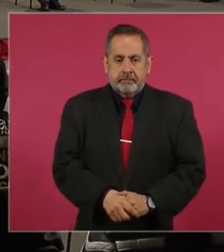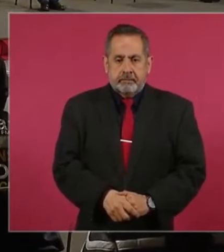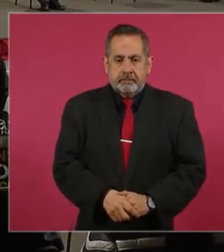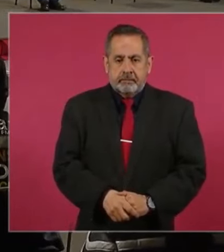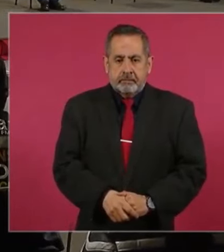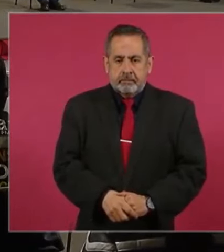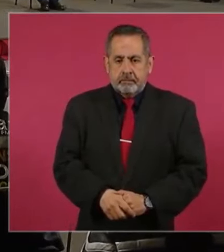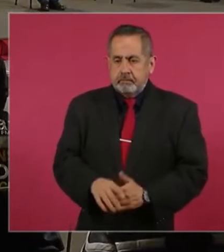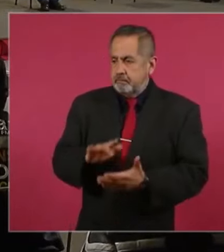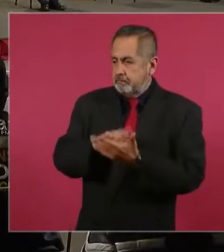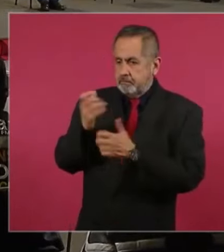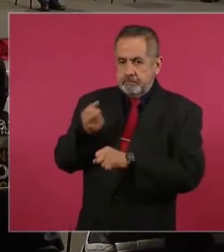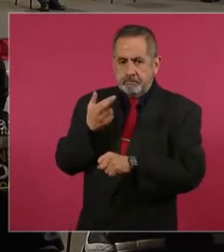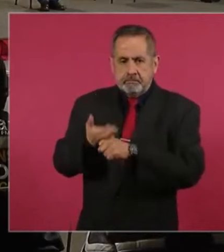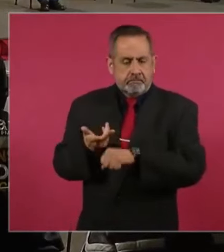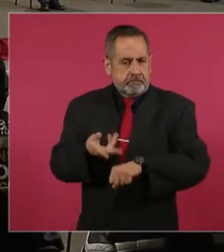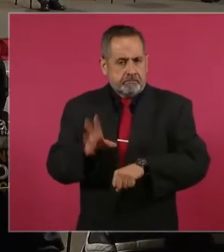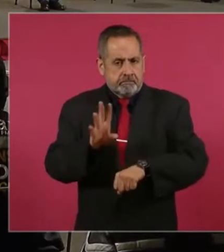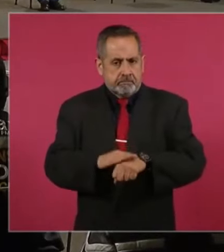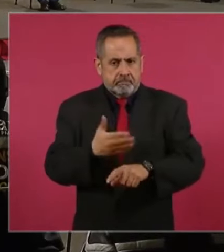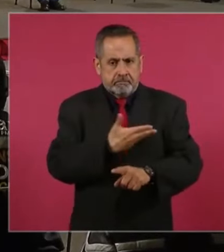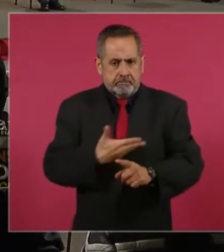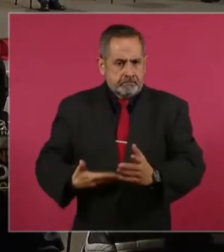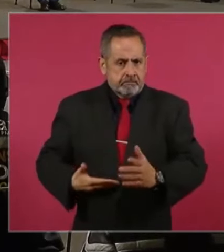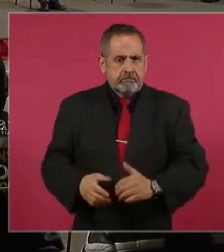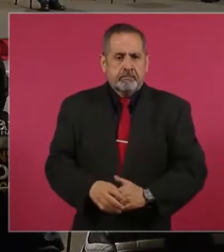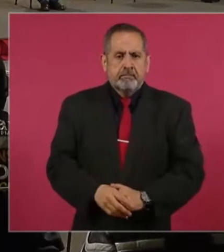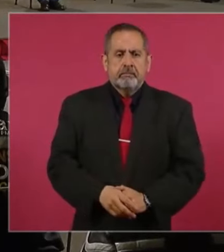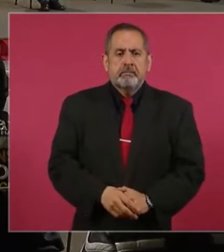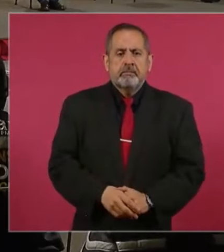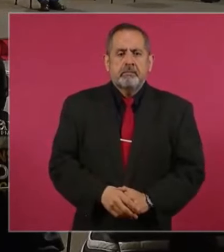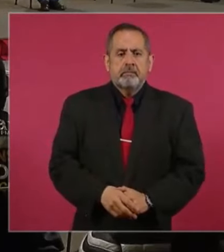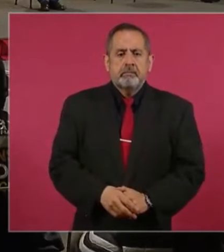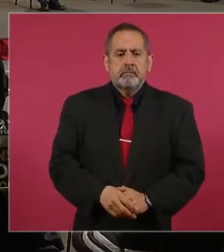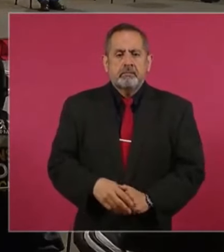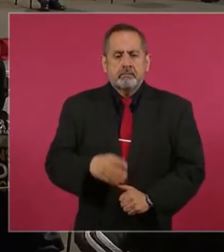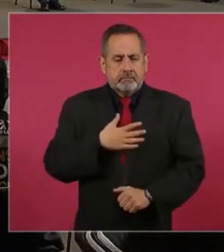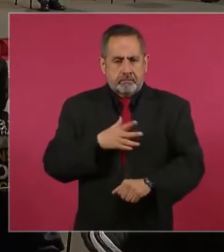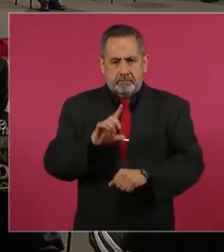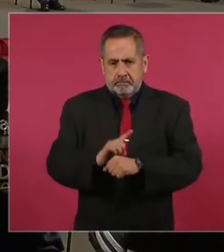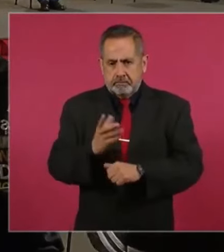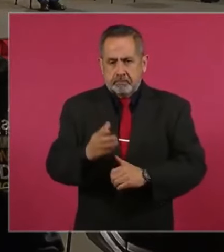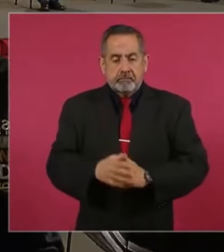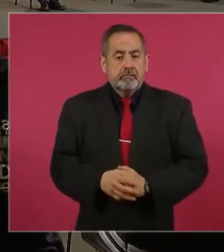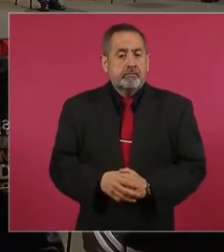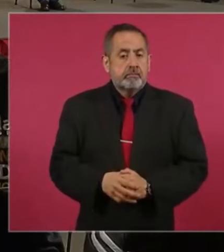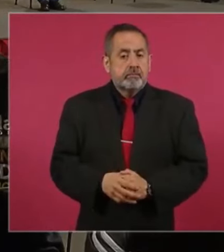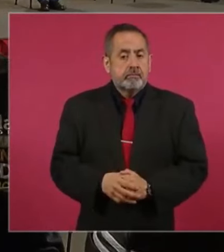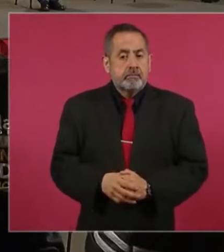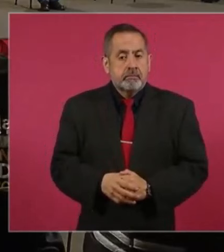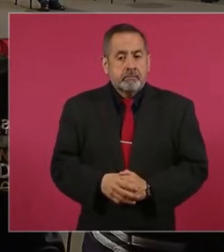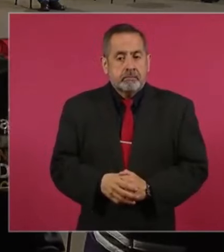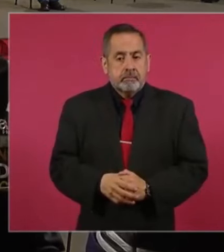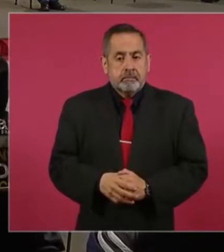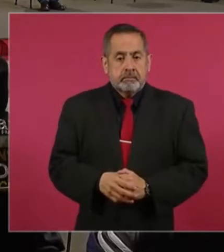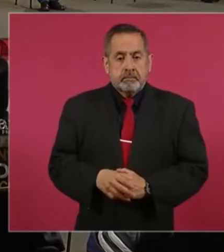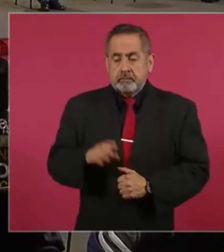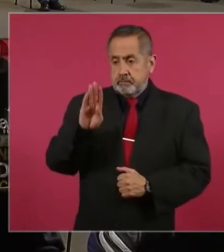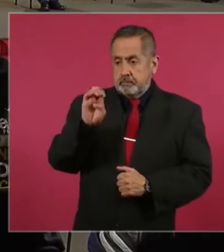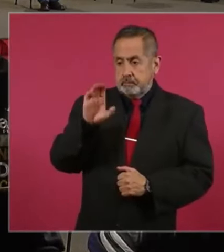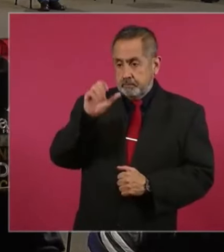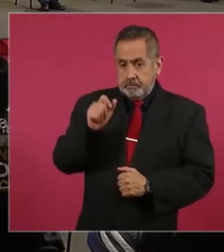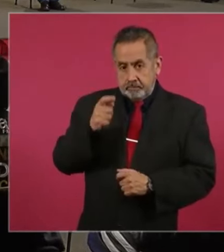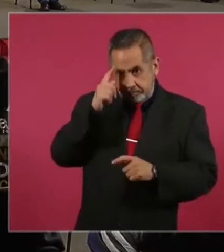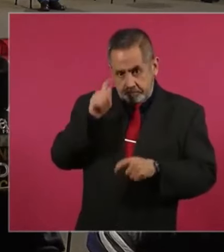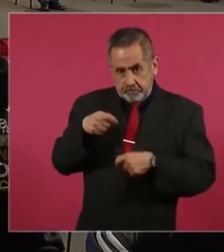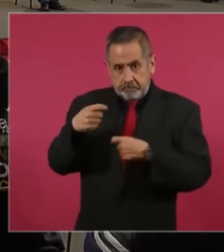Gracias, secretaria. Con su permiso, presidente. Muy buenos días. El impacto de la beca para el bienestar